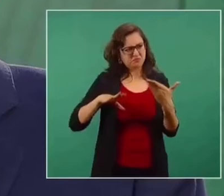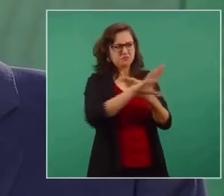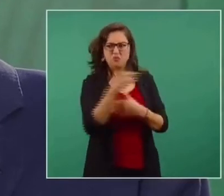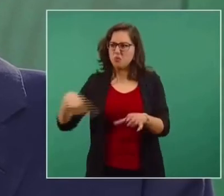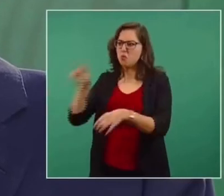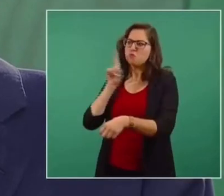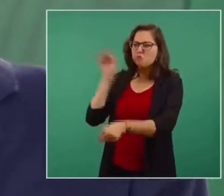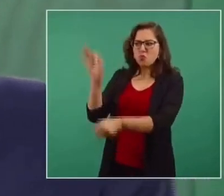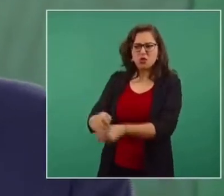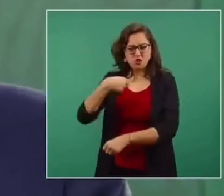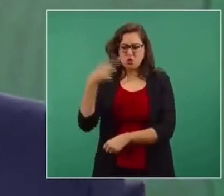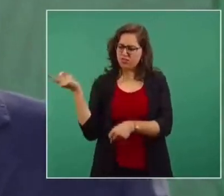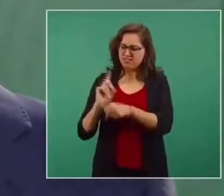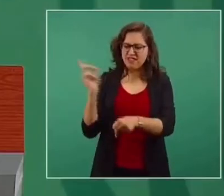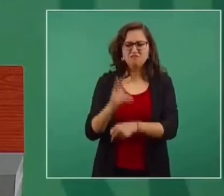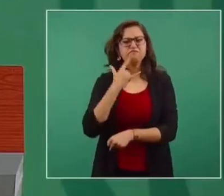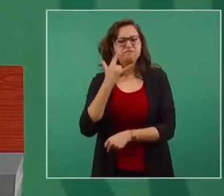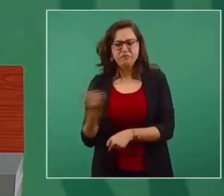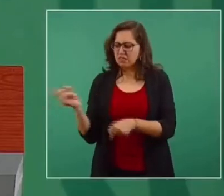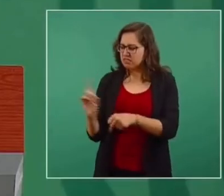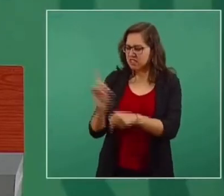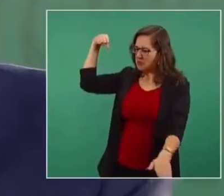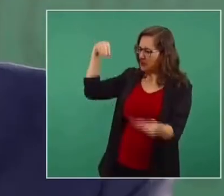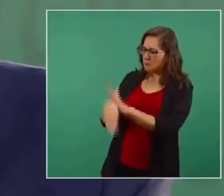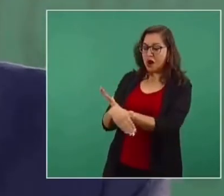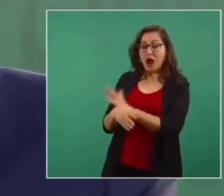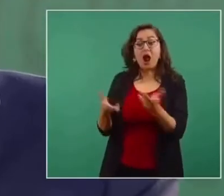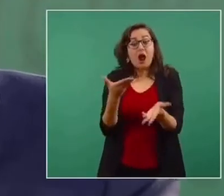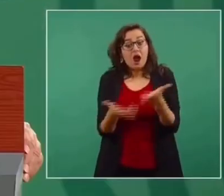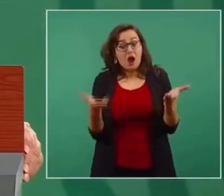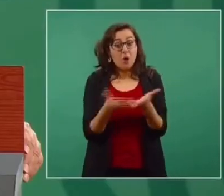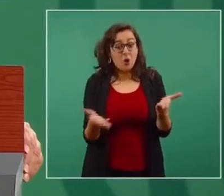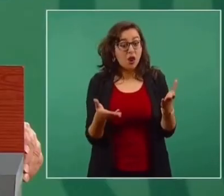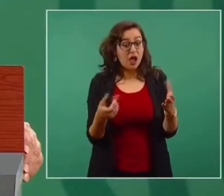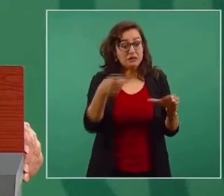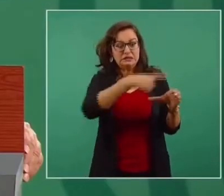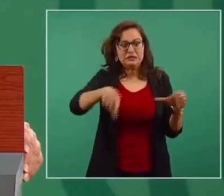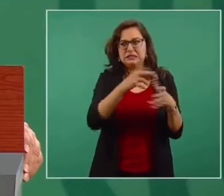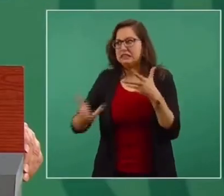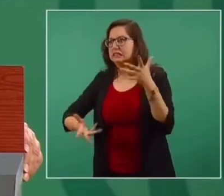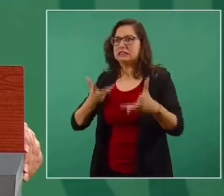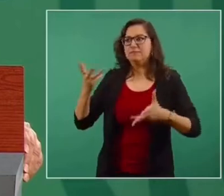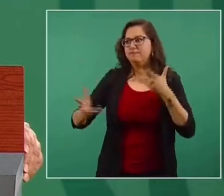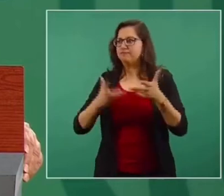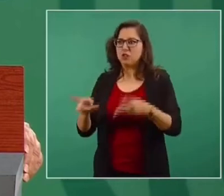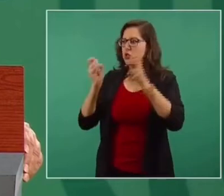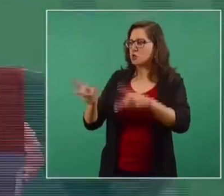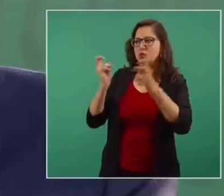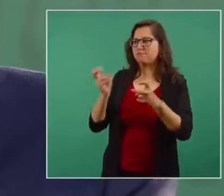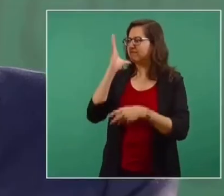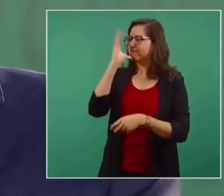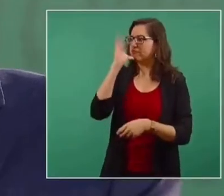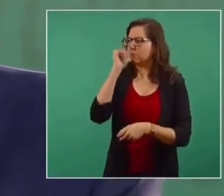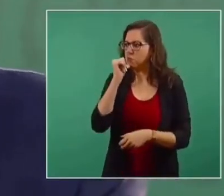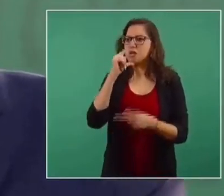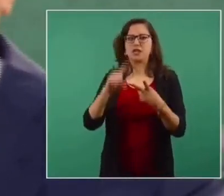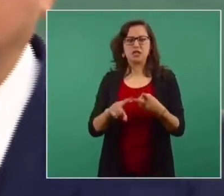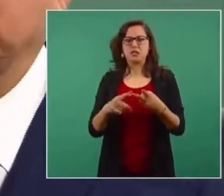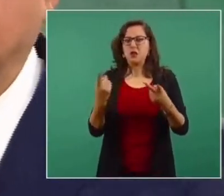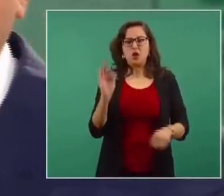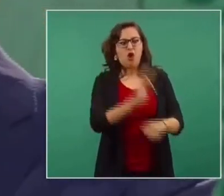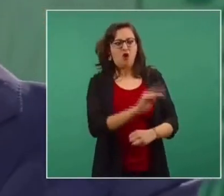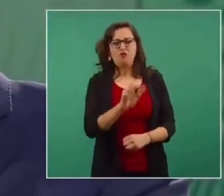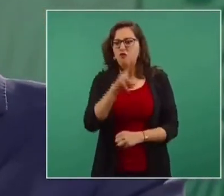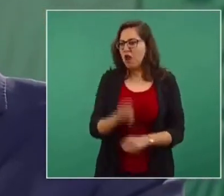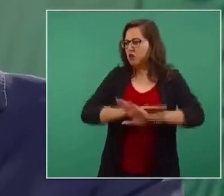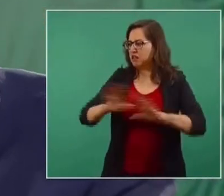mi trabajo. Sin embargo, el conservadurismo, ahora que ya no pueden robar, que ya no tienen fueros, que ya